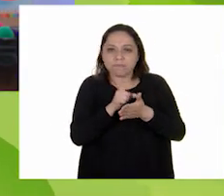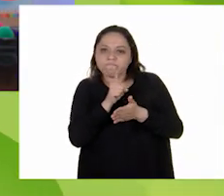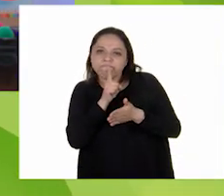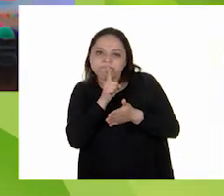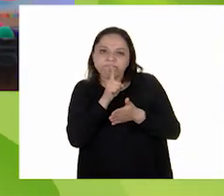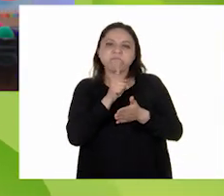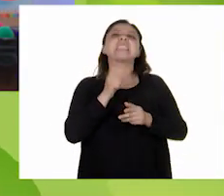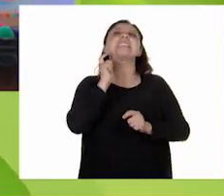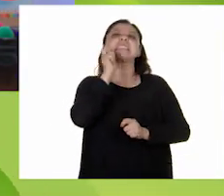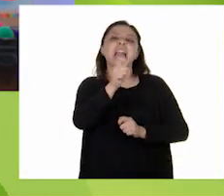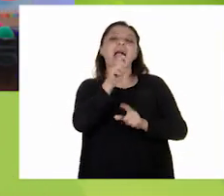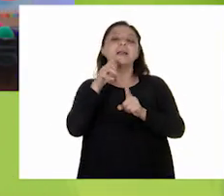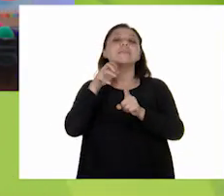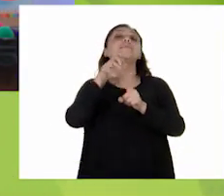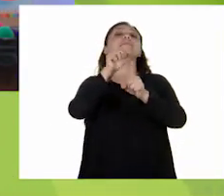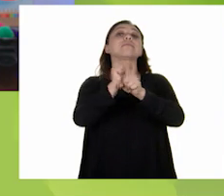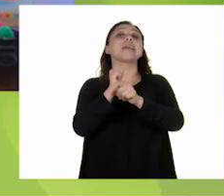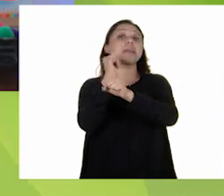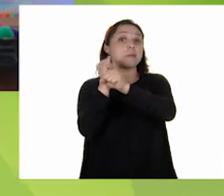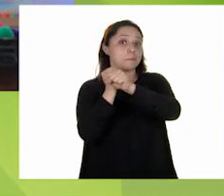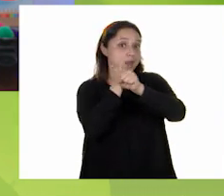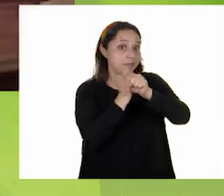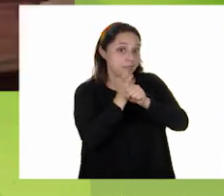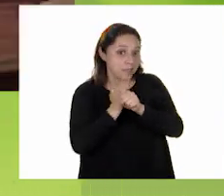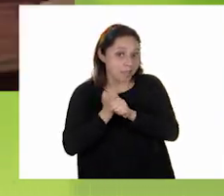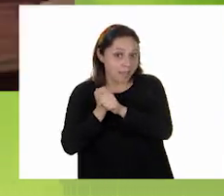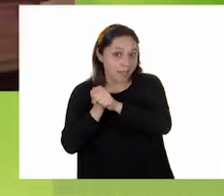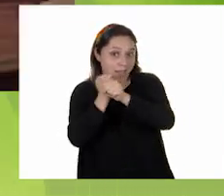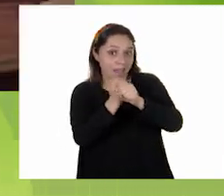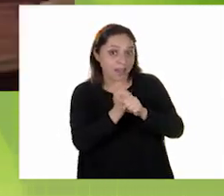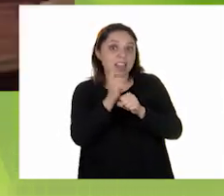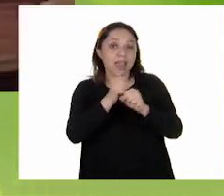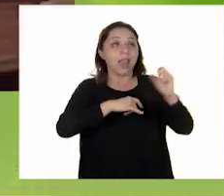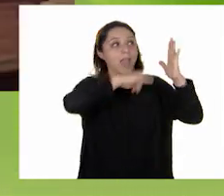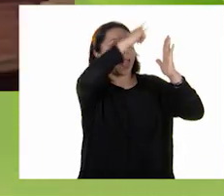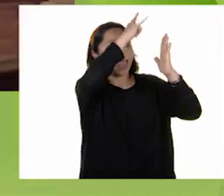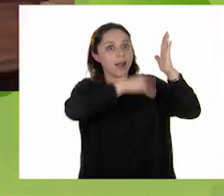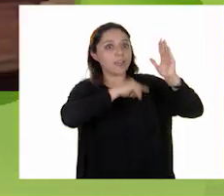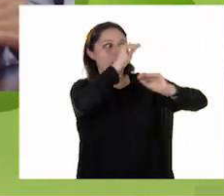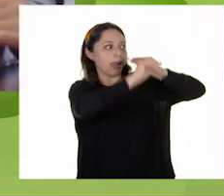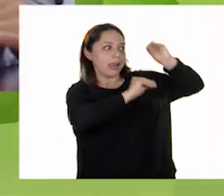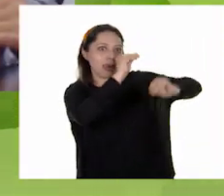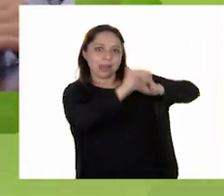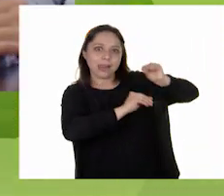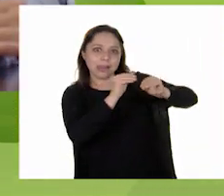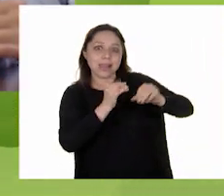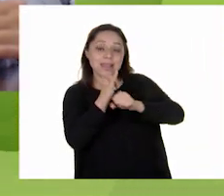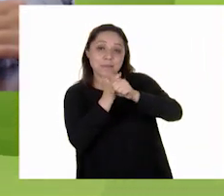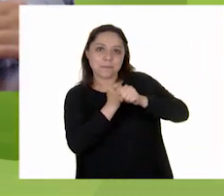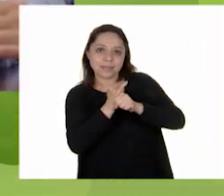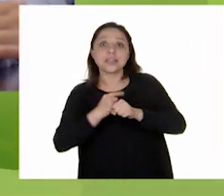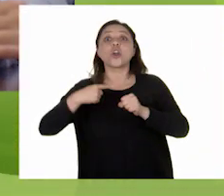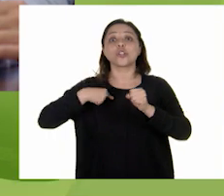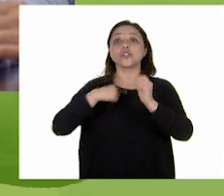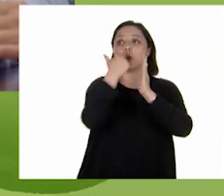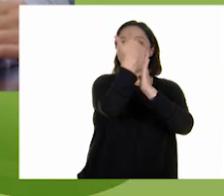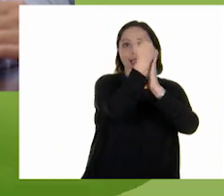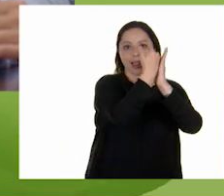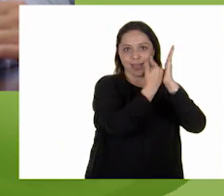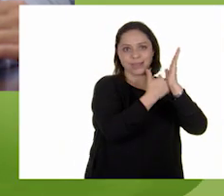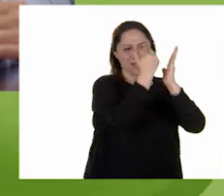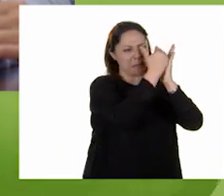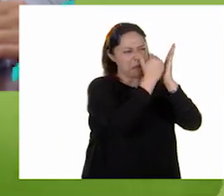misión era investigar y... Hacer un cartel con lo que investigamos. Yo hice una lista con los temas que